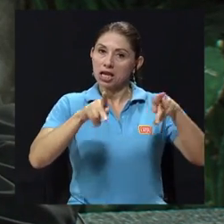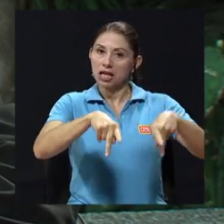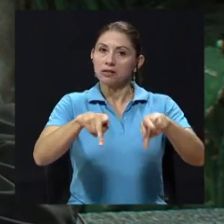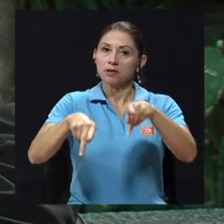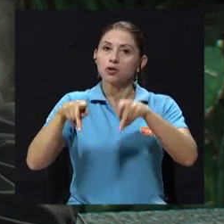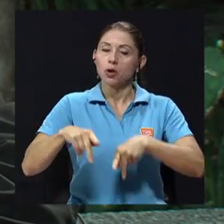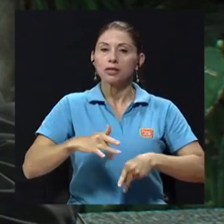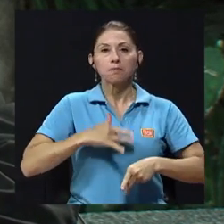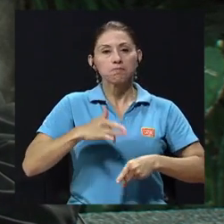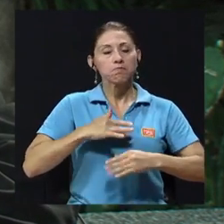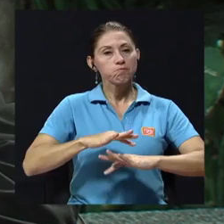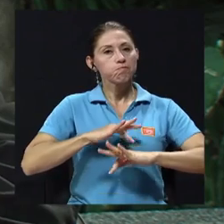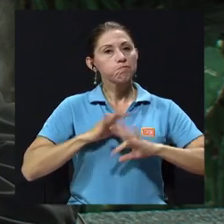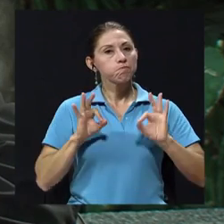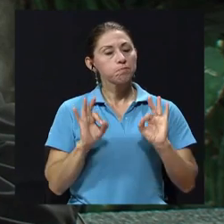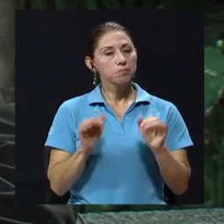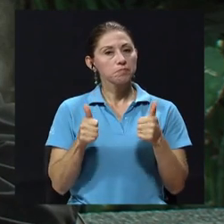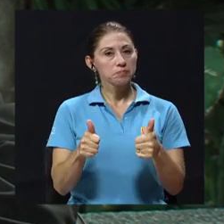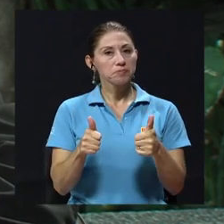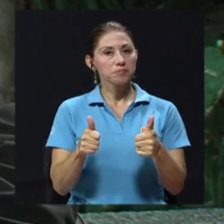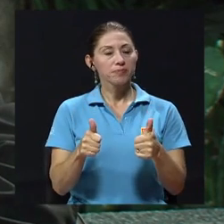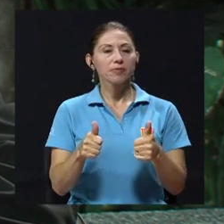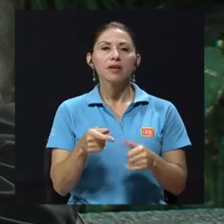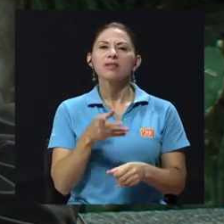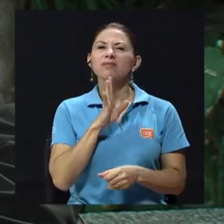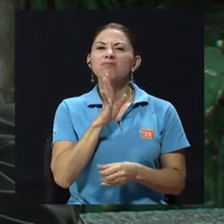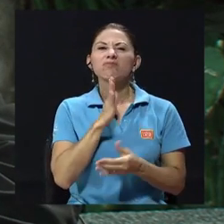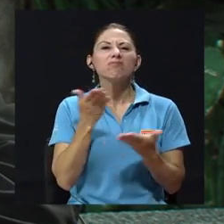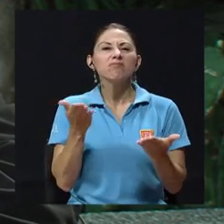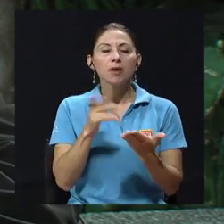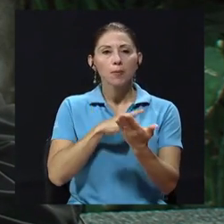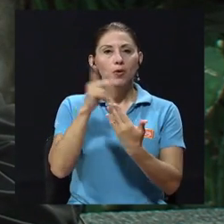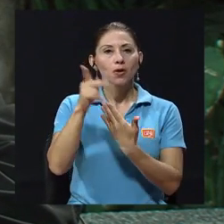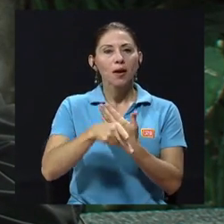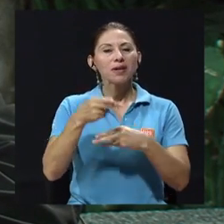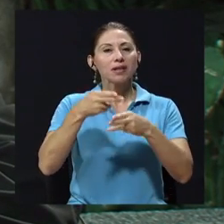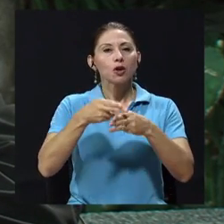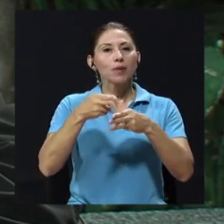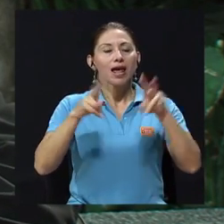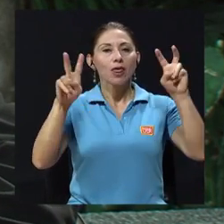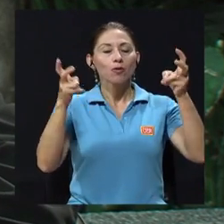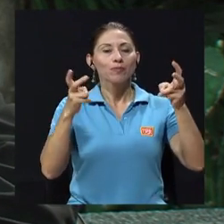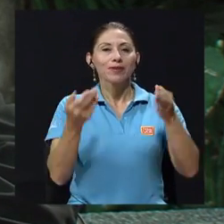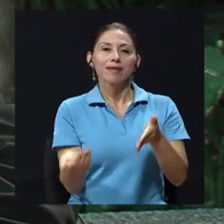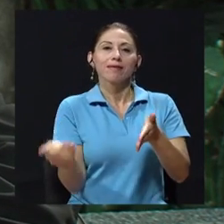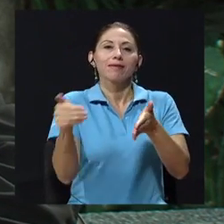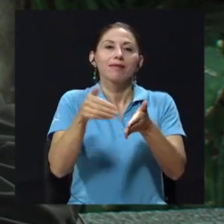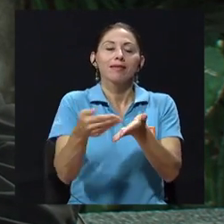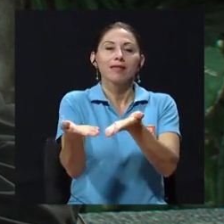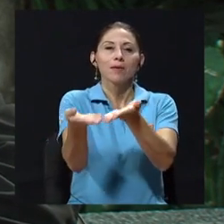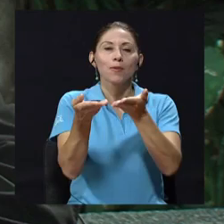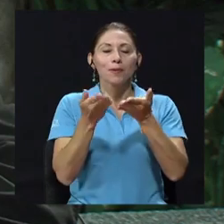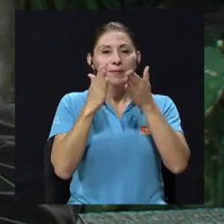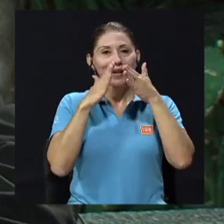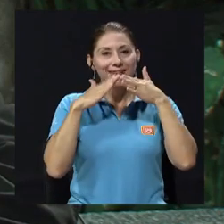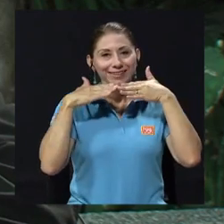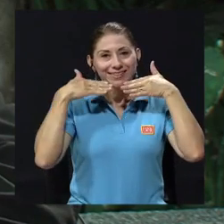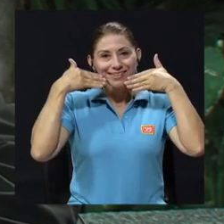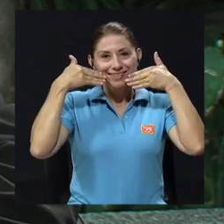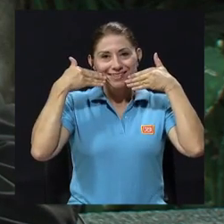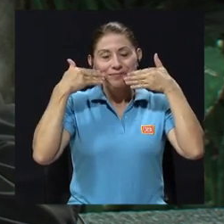personas y es que les estoy hablando en este caso del programa denominado Devuélveme la sonrisa.